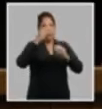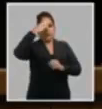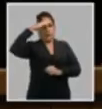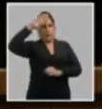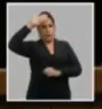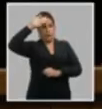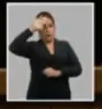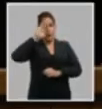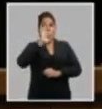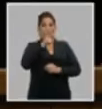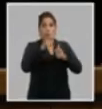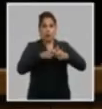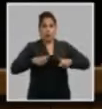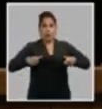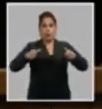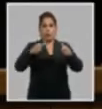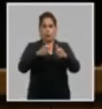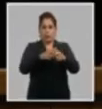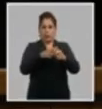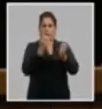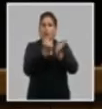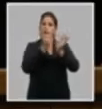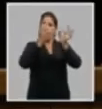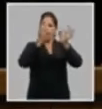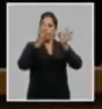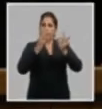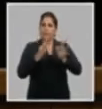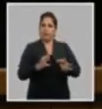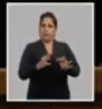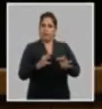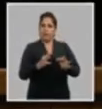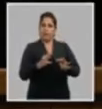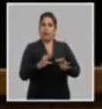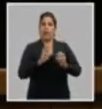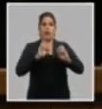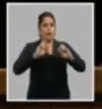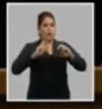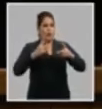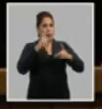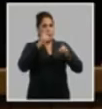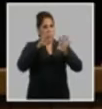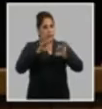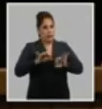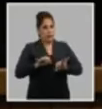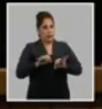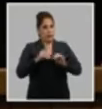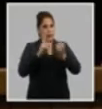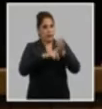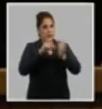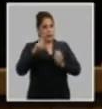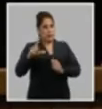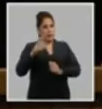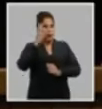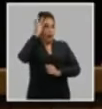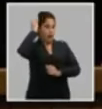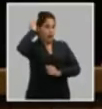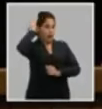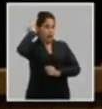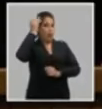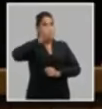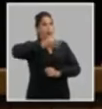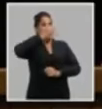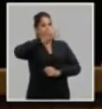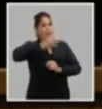el octavo congreso ratifica como nos ha reiterado el primer secretario del comité central general de